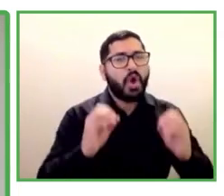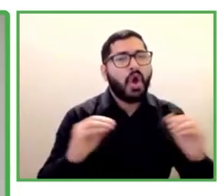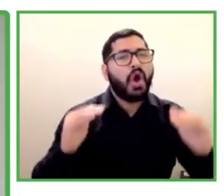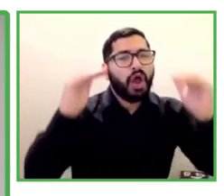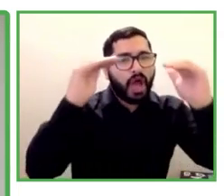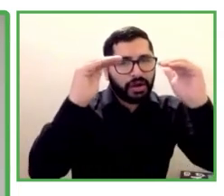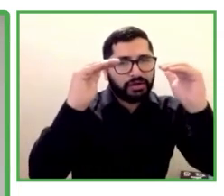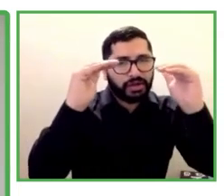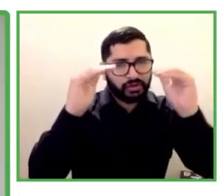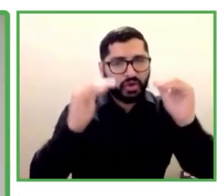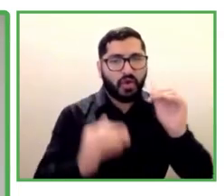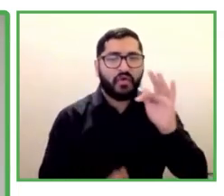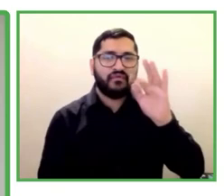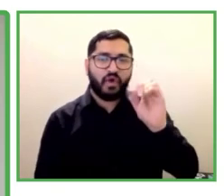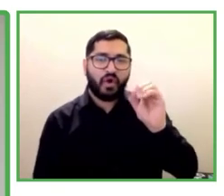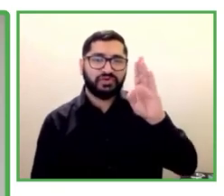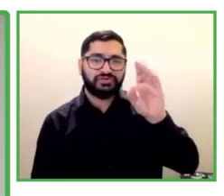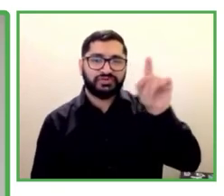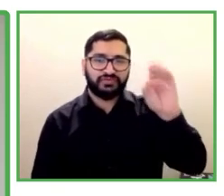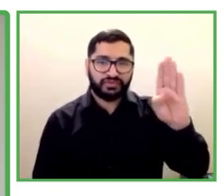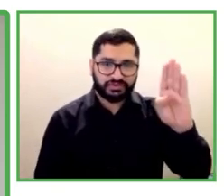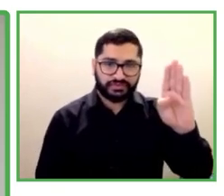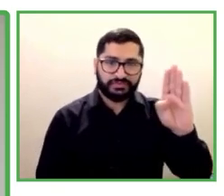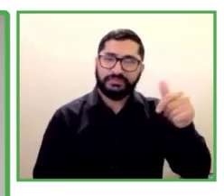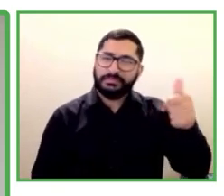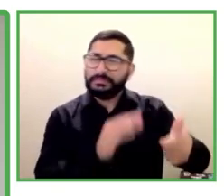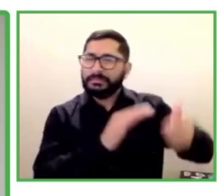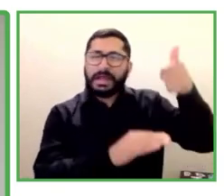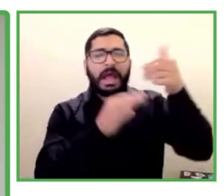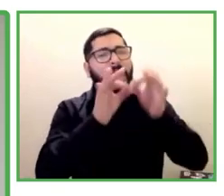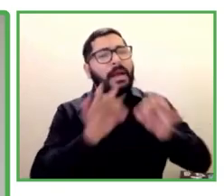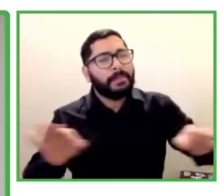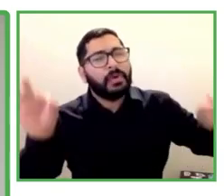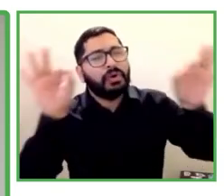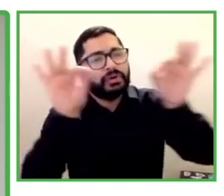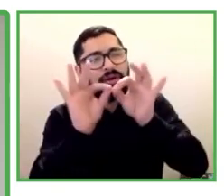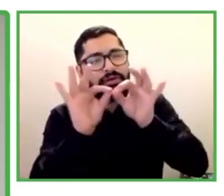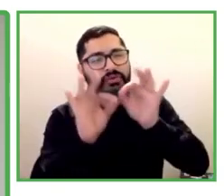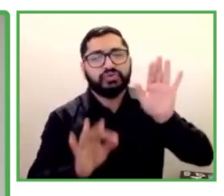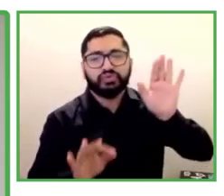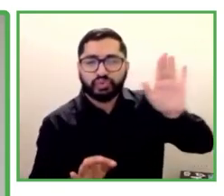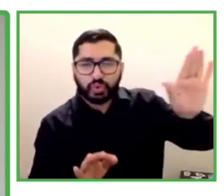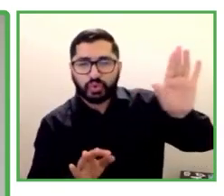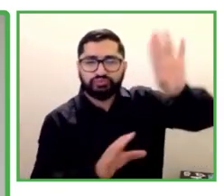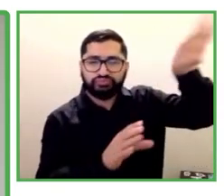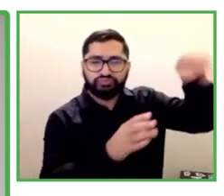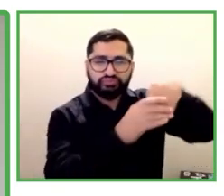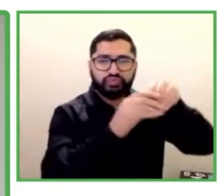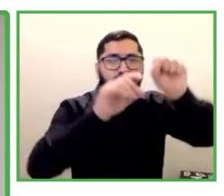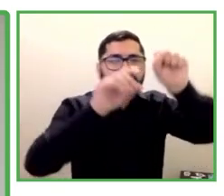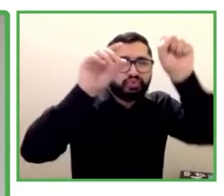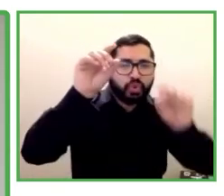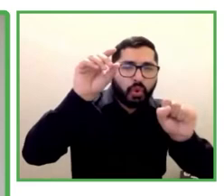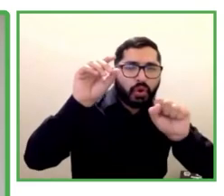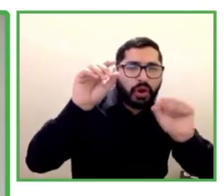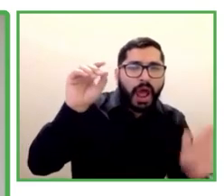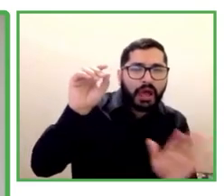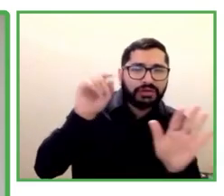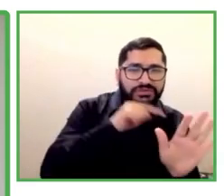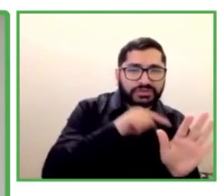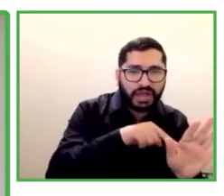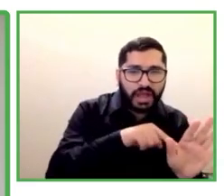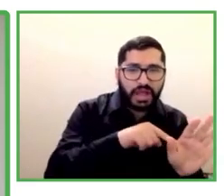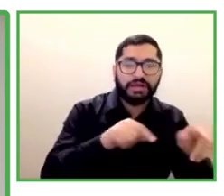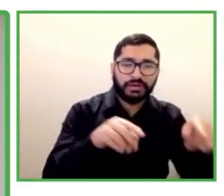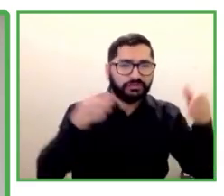de las organizaciones más importantes en el sur de Asia, que enseña, que da capacitación y que